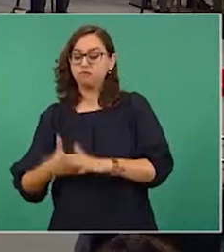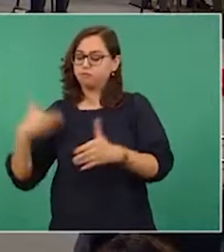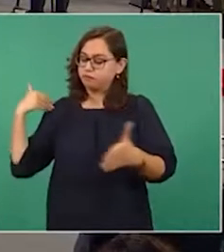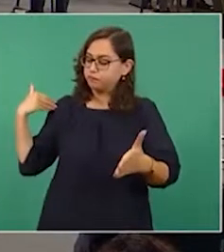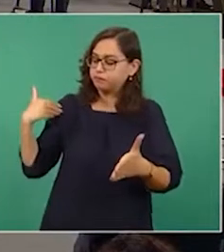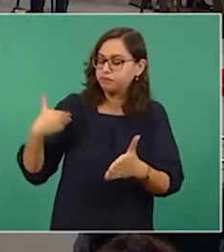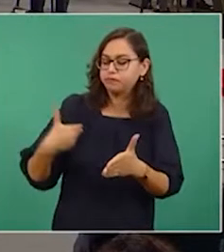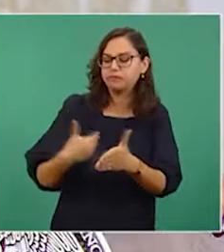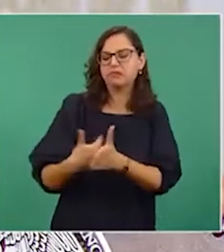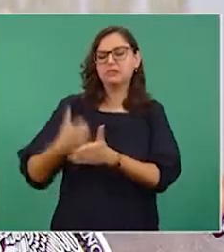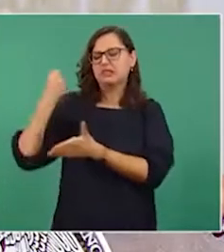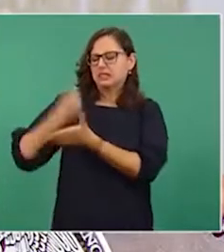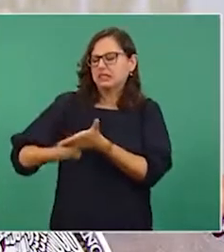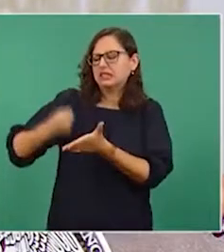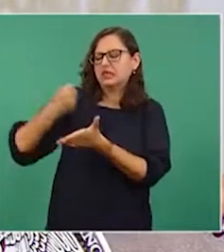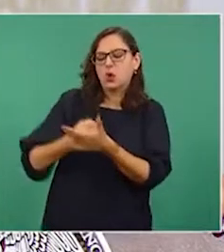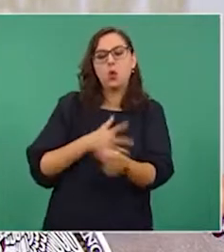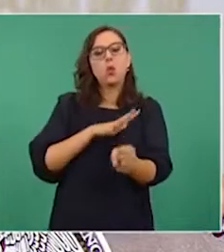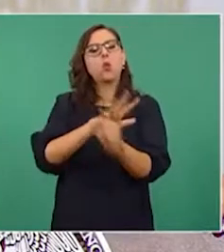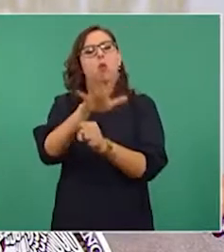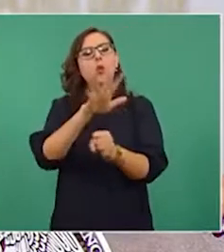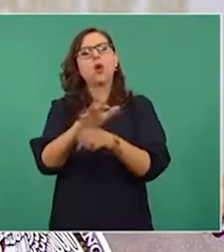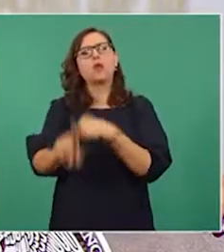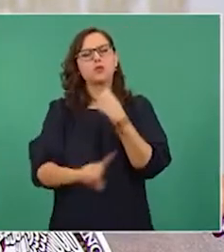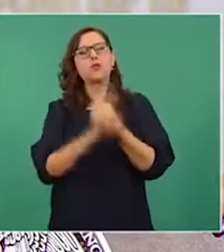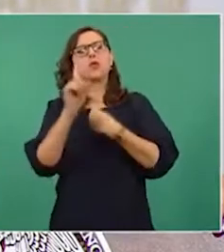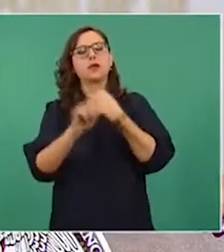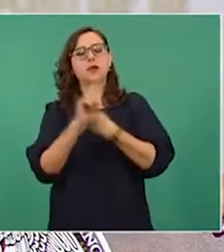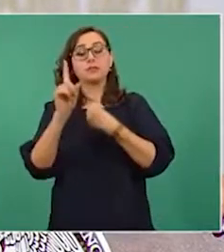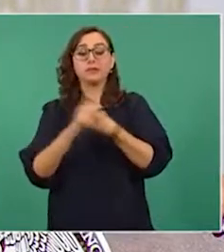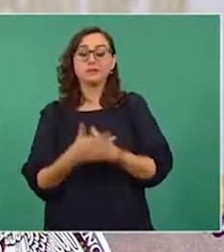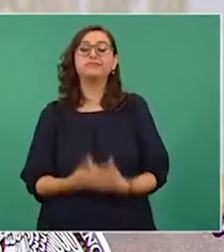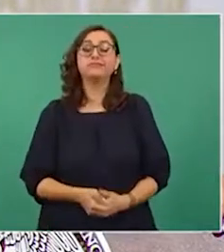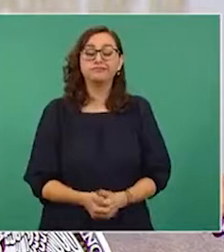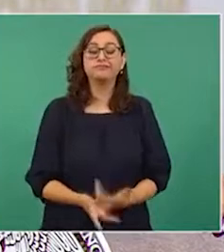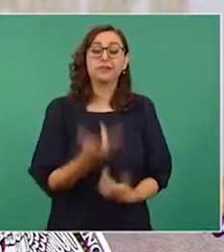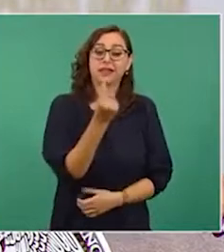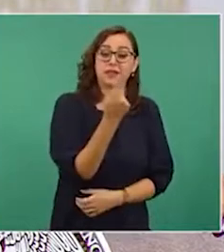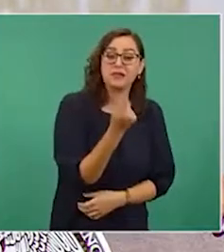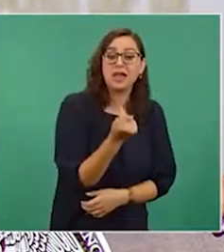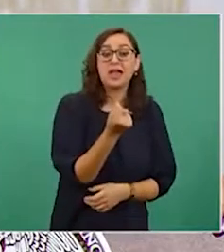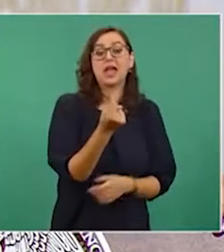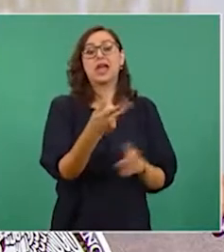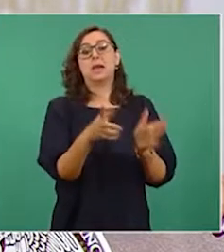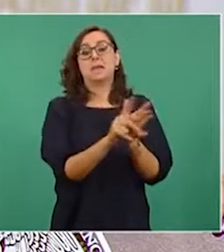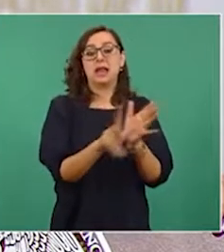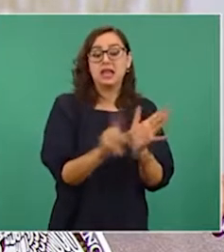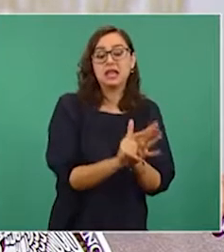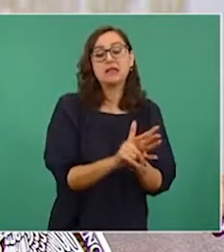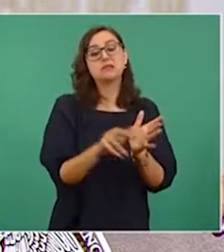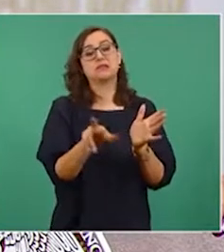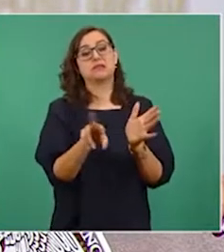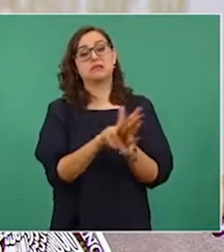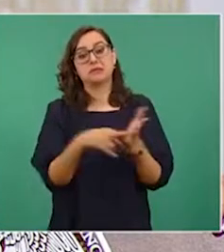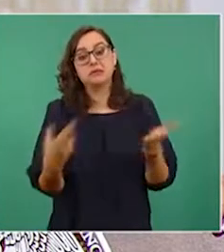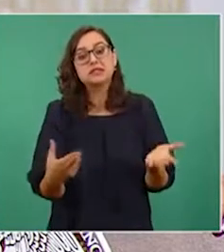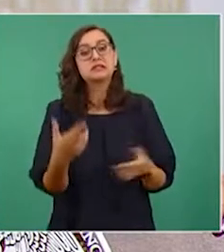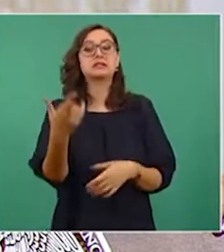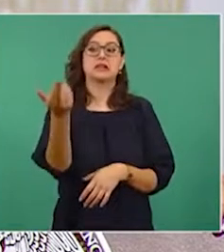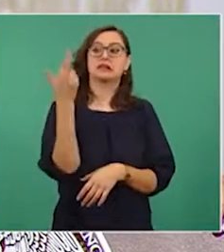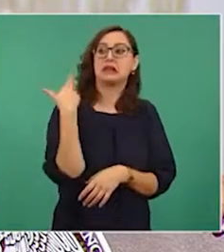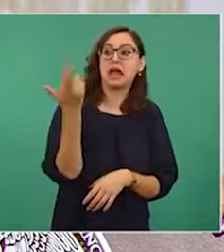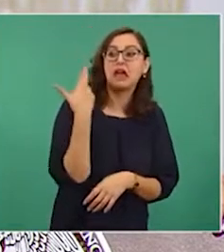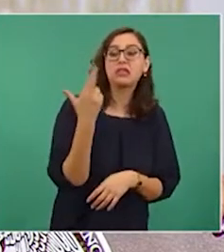los obstáculos fue el predominio de medios de comunicación vinculados a los gobiernos neoliberales, a grupos